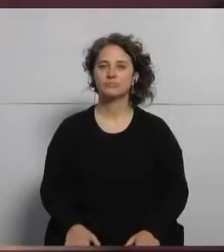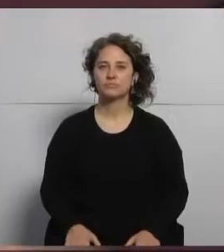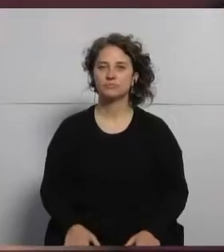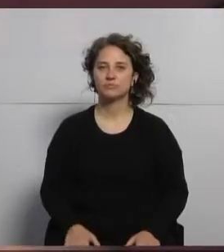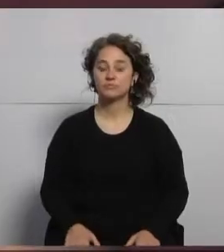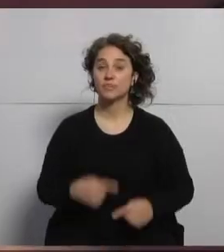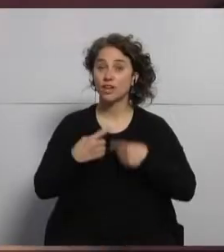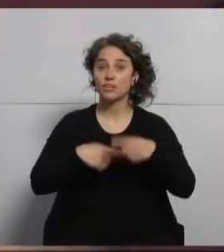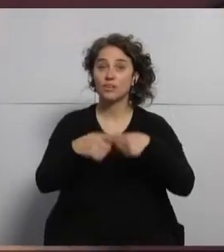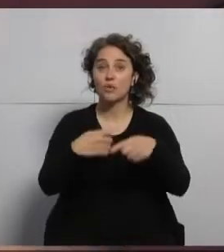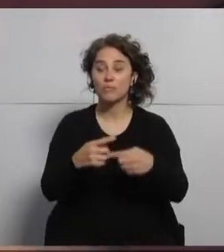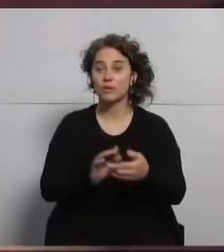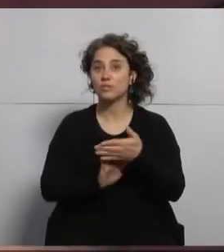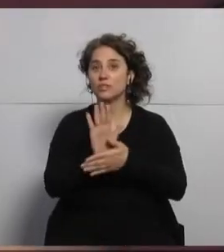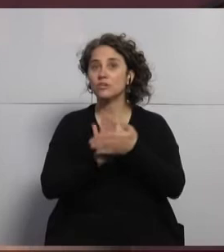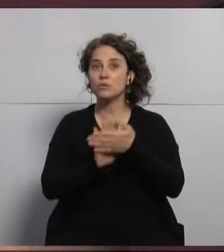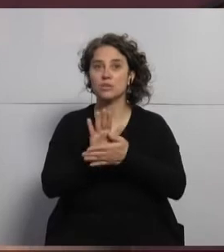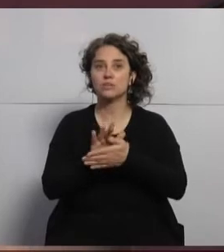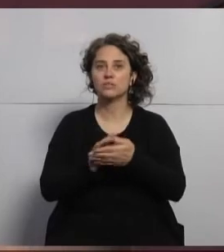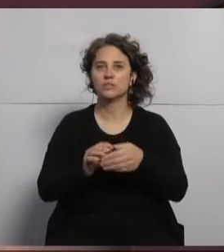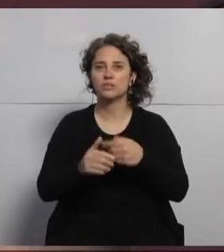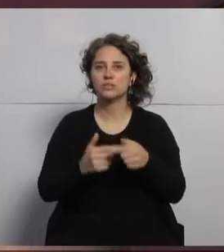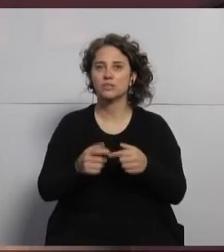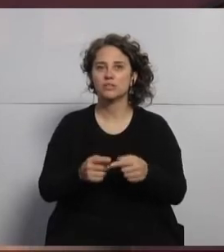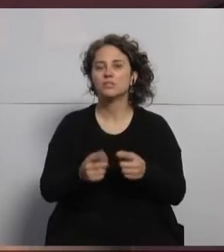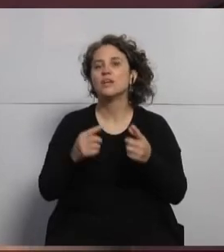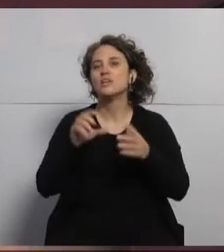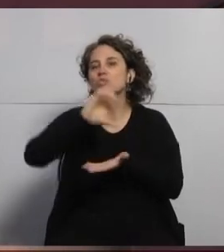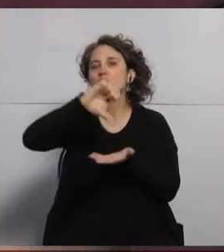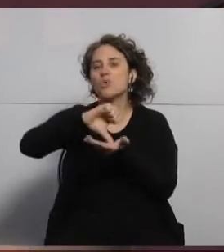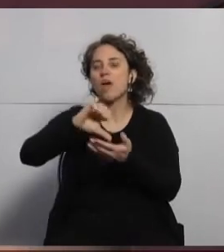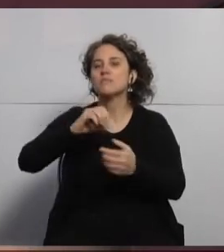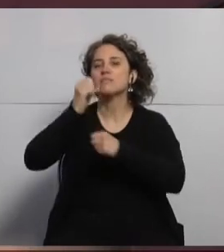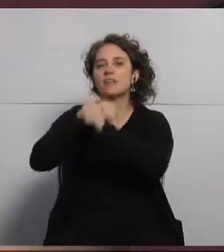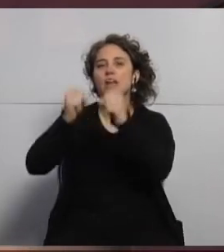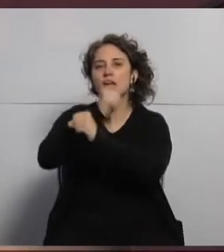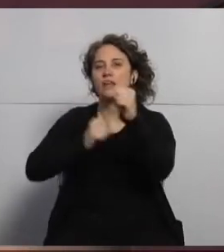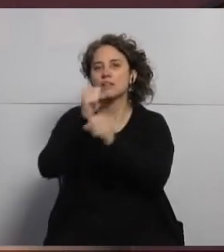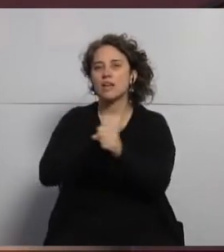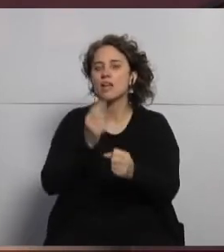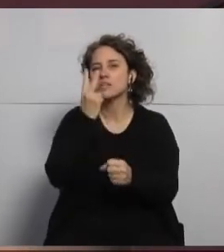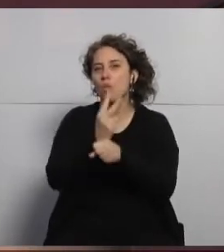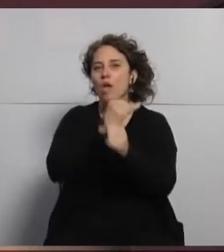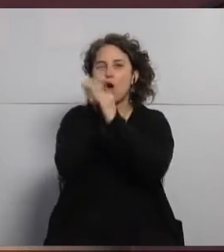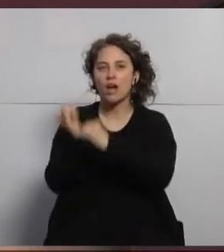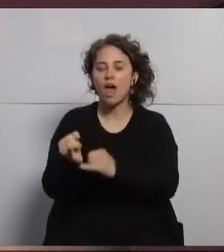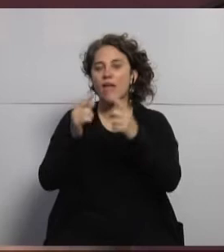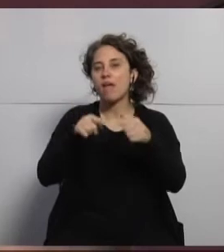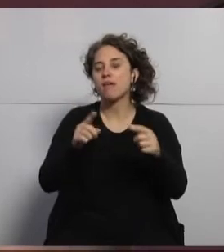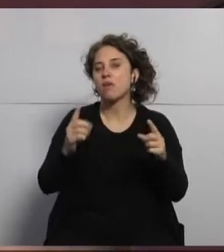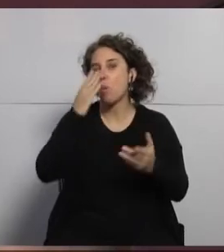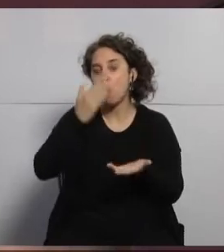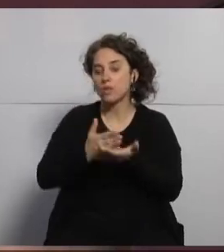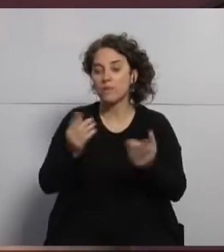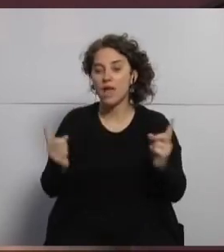... Seguimos en las mañanas de innovación del sexto encuentro de Ciudades Inteligentes en la segunda jornada y última del encuentro aquí en la sala Ernesto de los